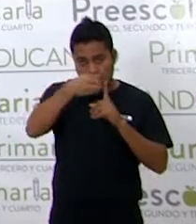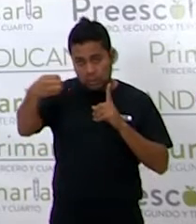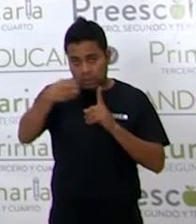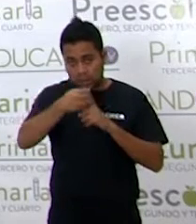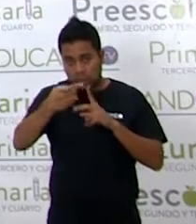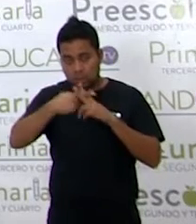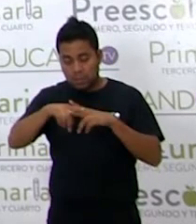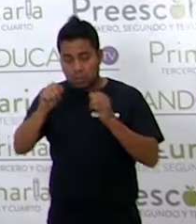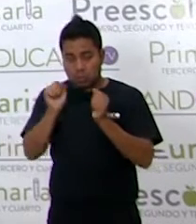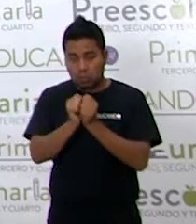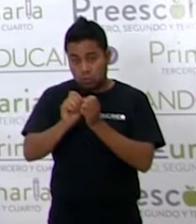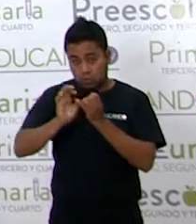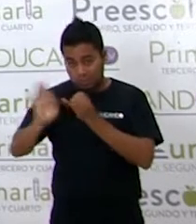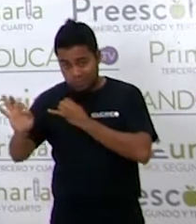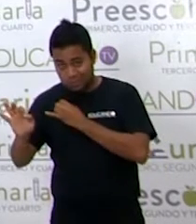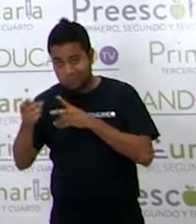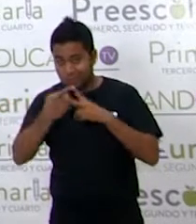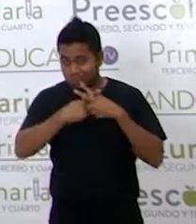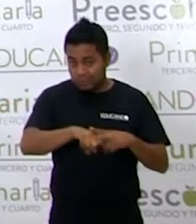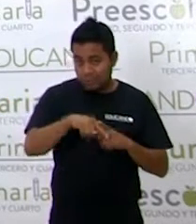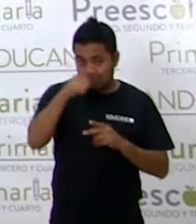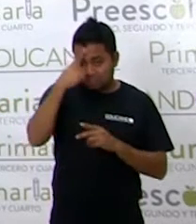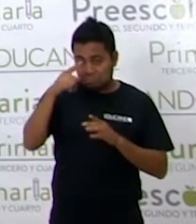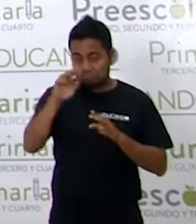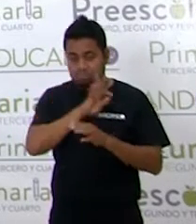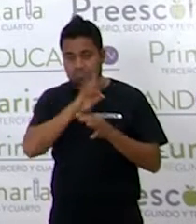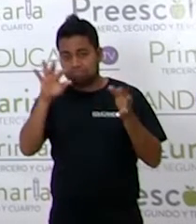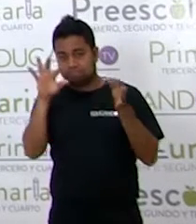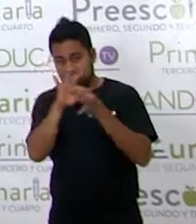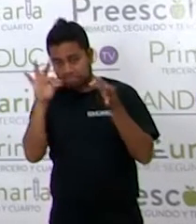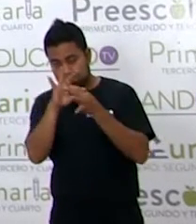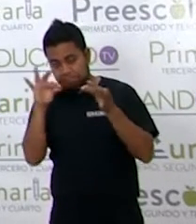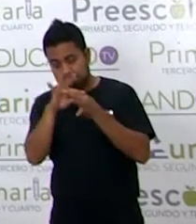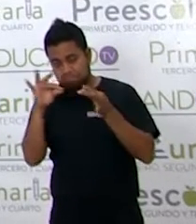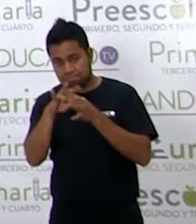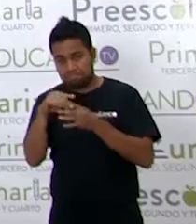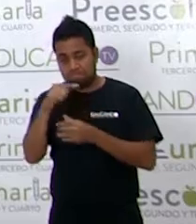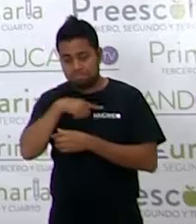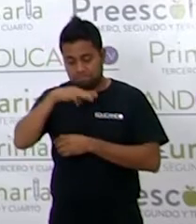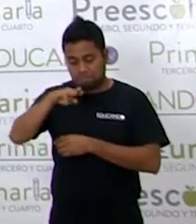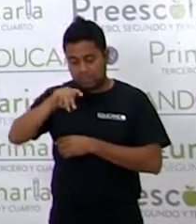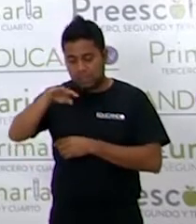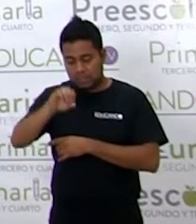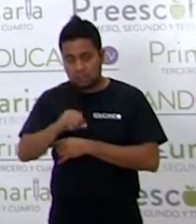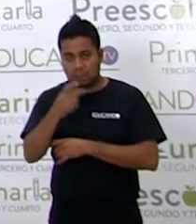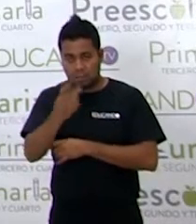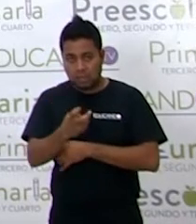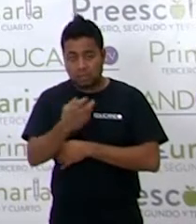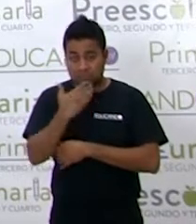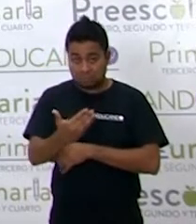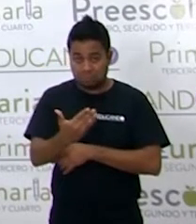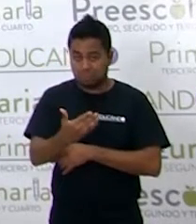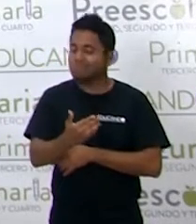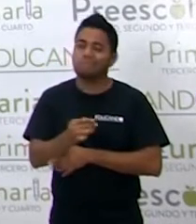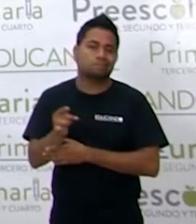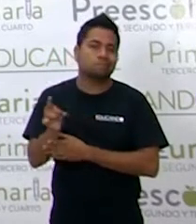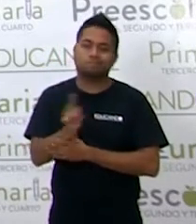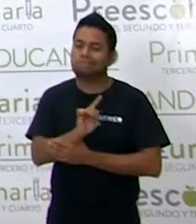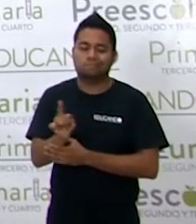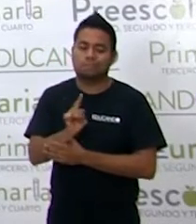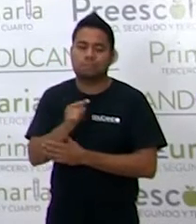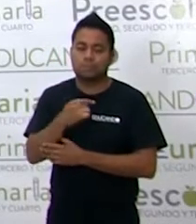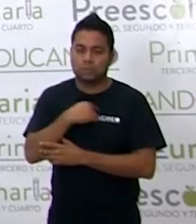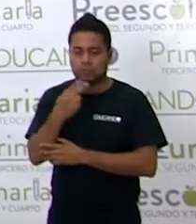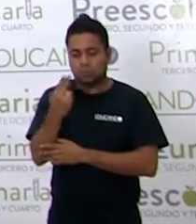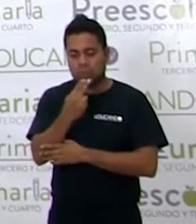manera para poder relatar nuestro mito efectivamente. Necesitamos